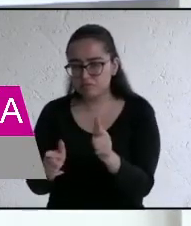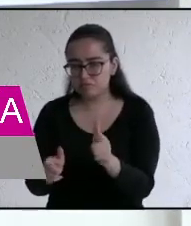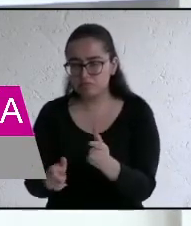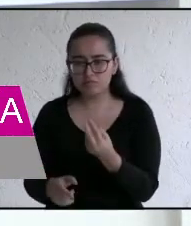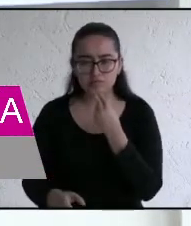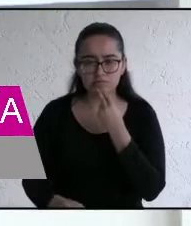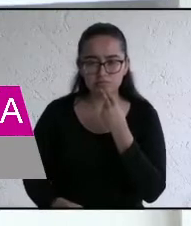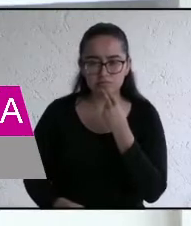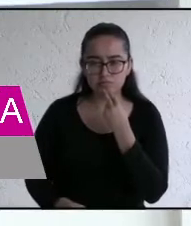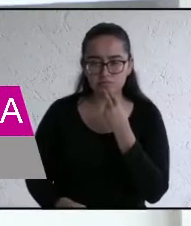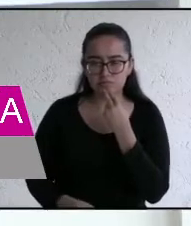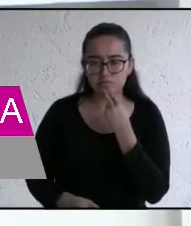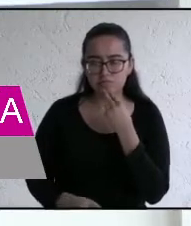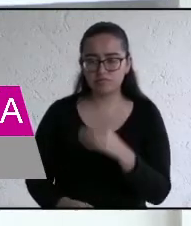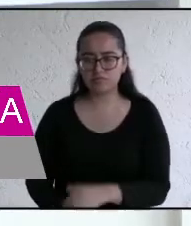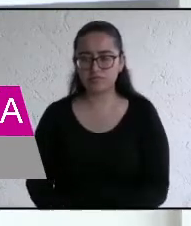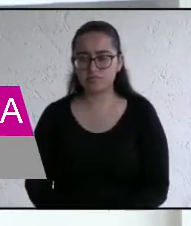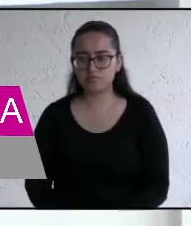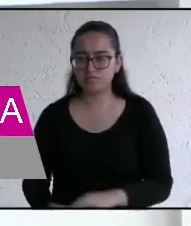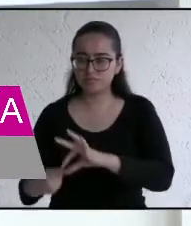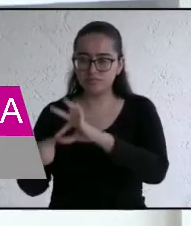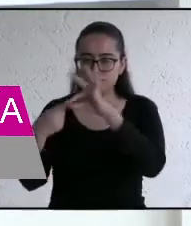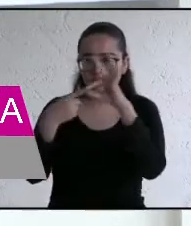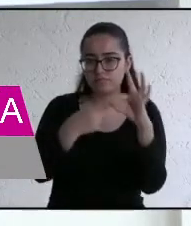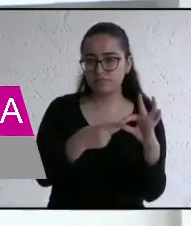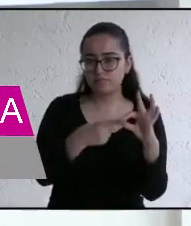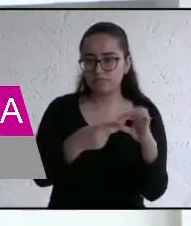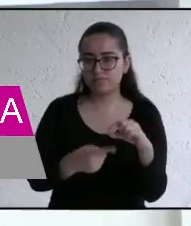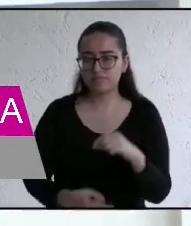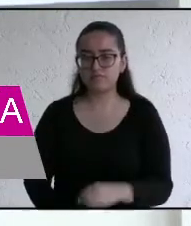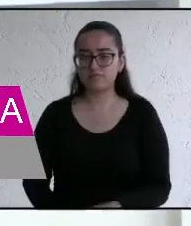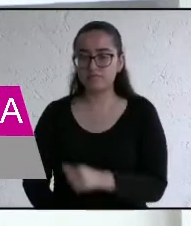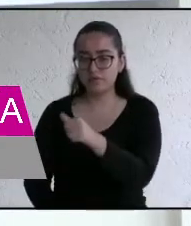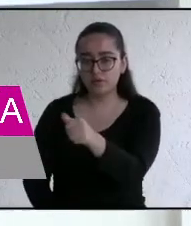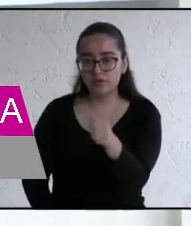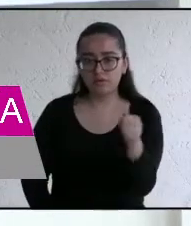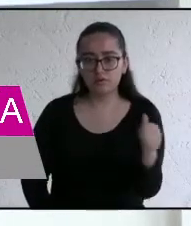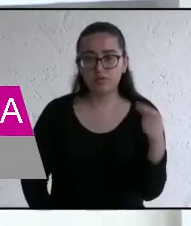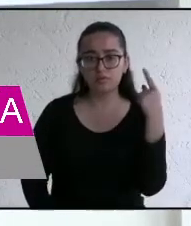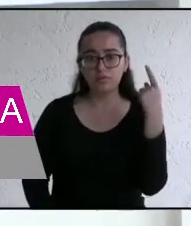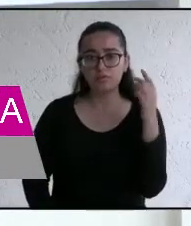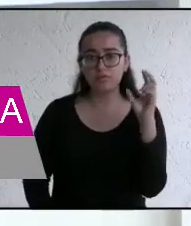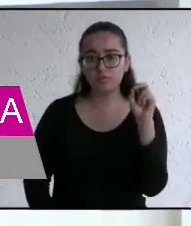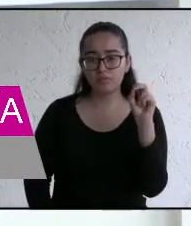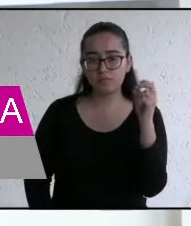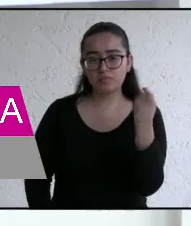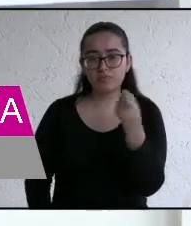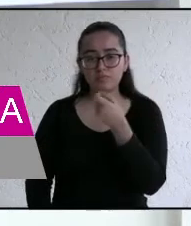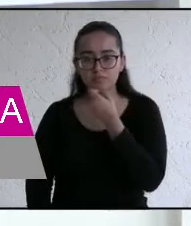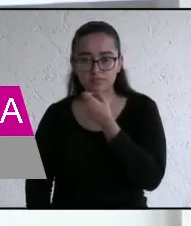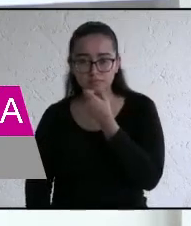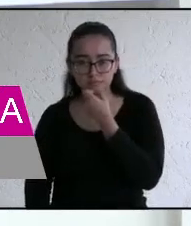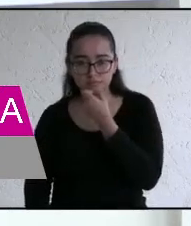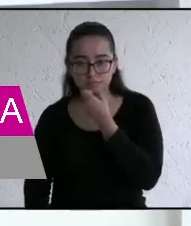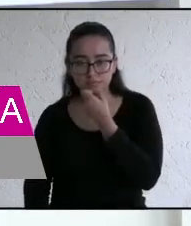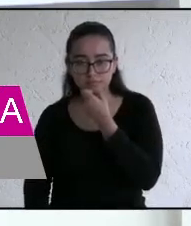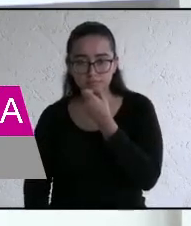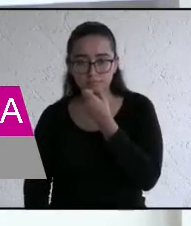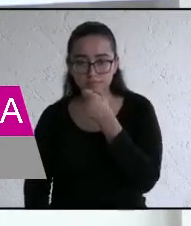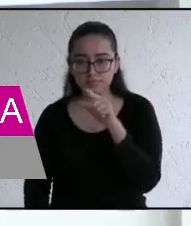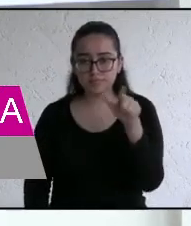participaciones. Para la presentación, cada participante cuenta con 30 segundos. Después,